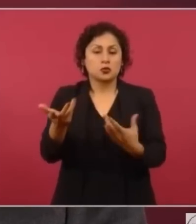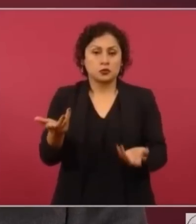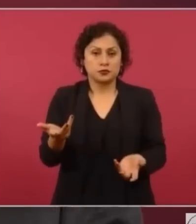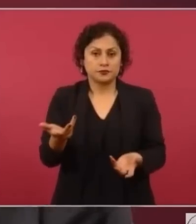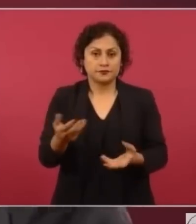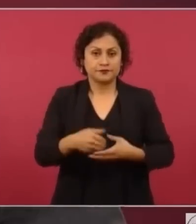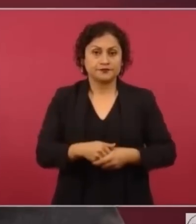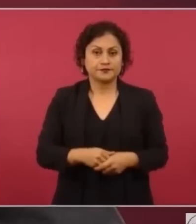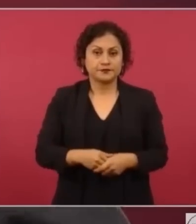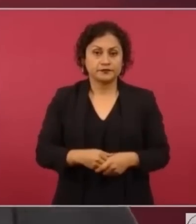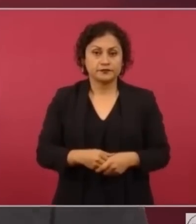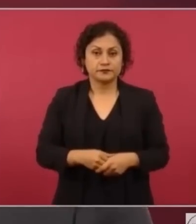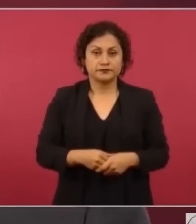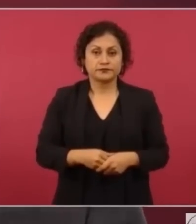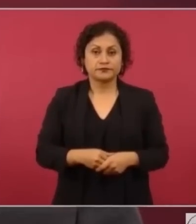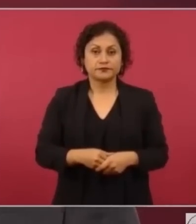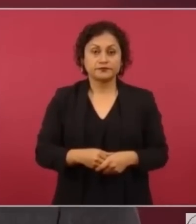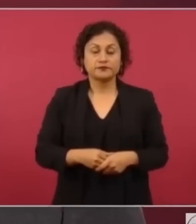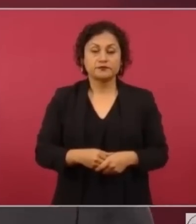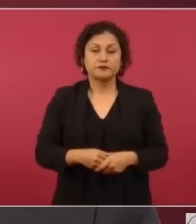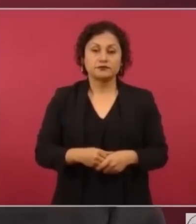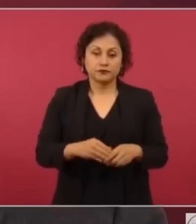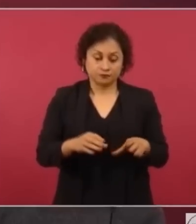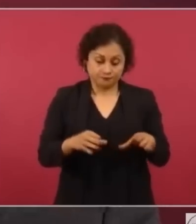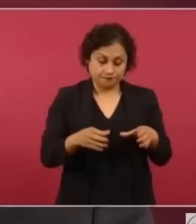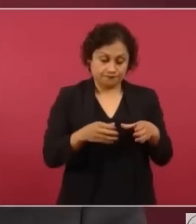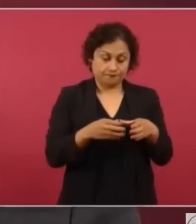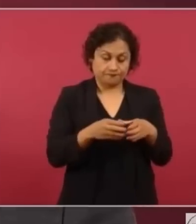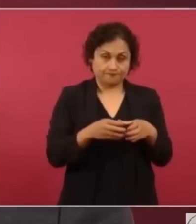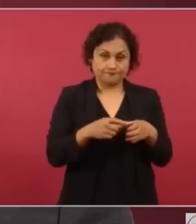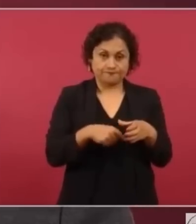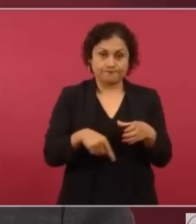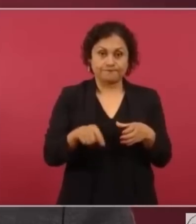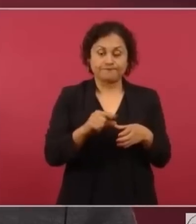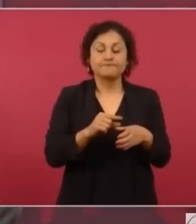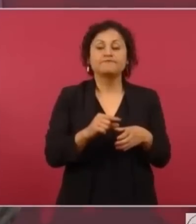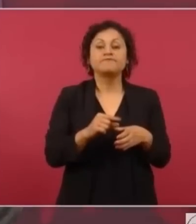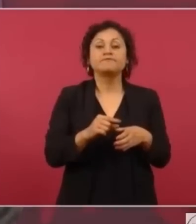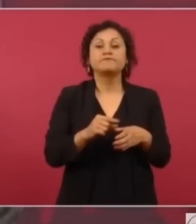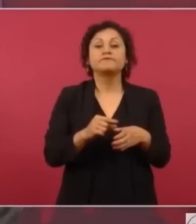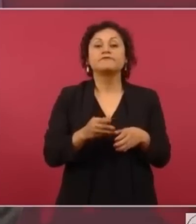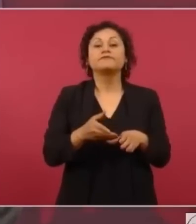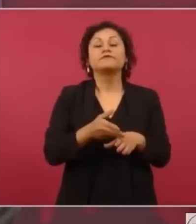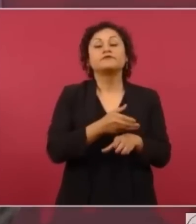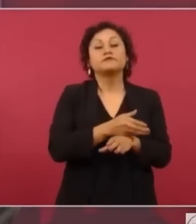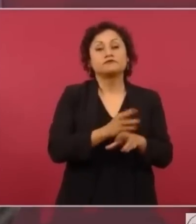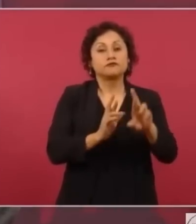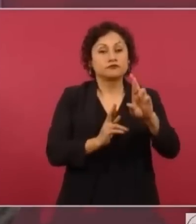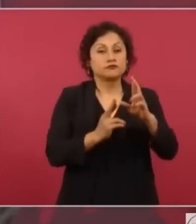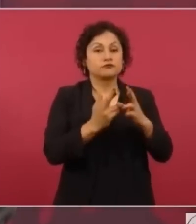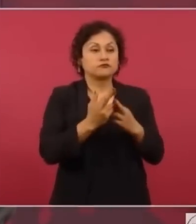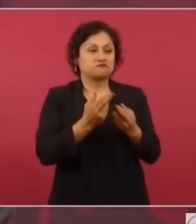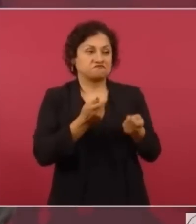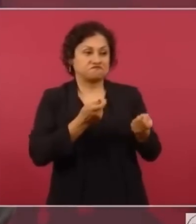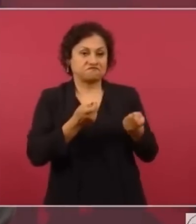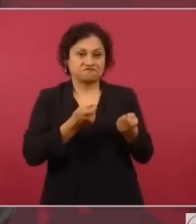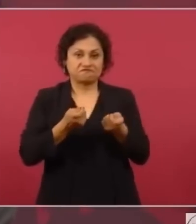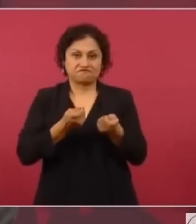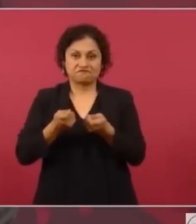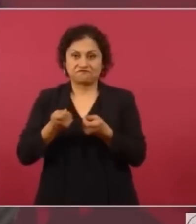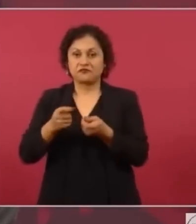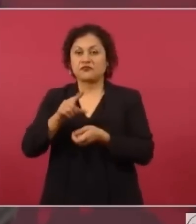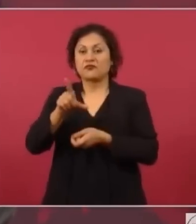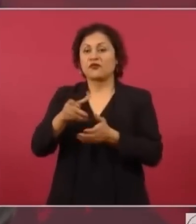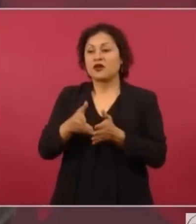la que condujo y decidió sobre el movimiento. Por eso, lo más